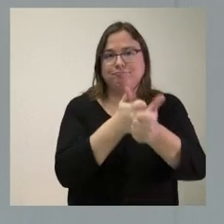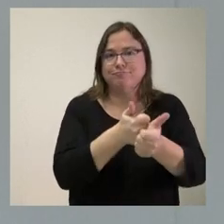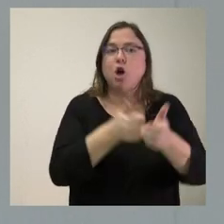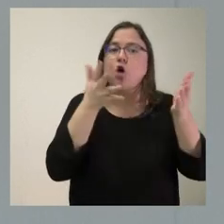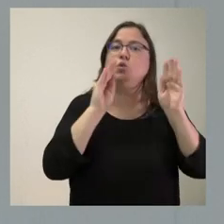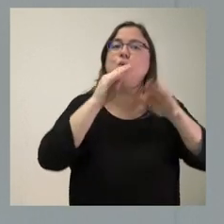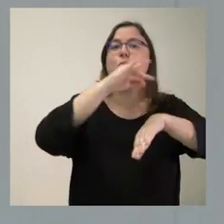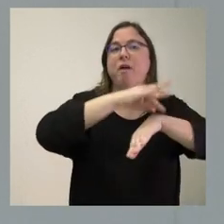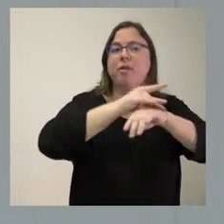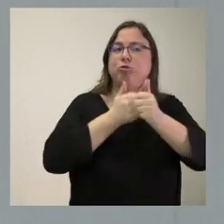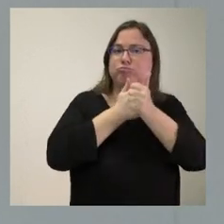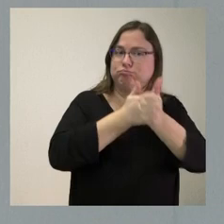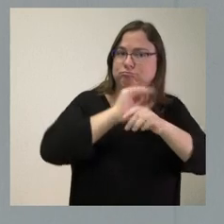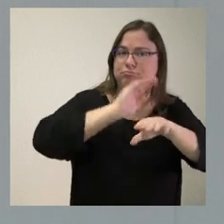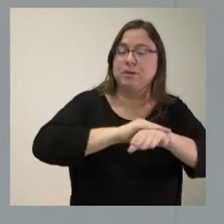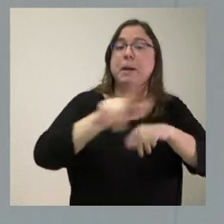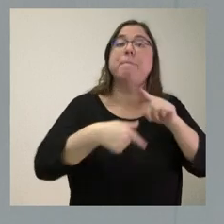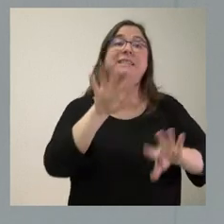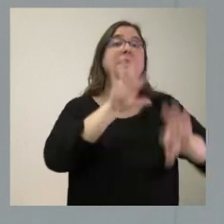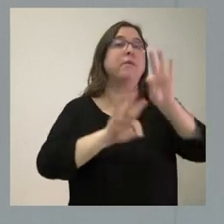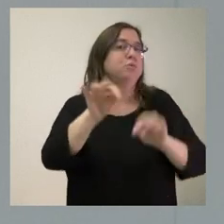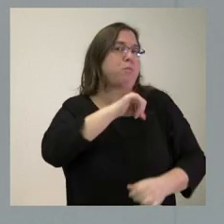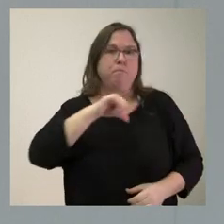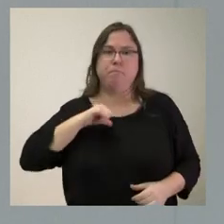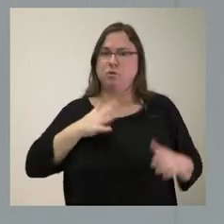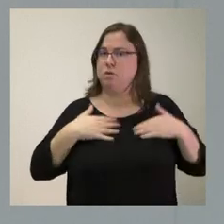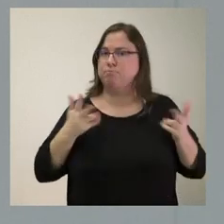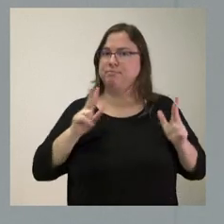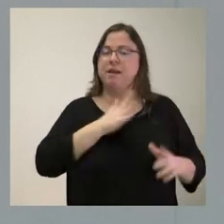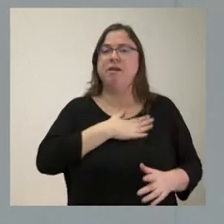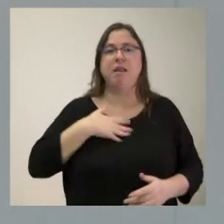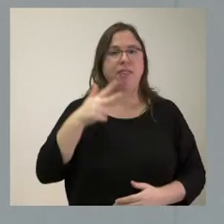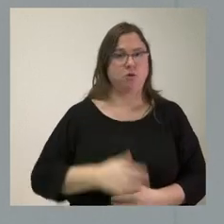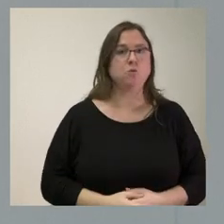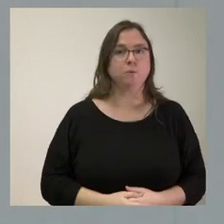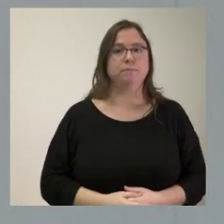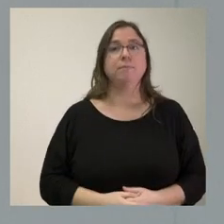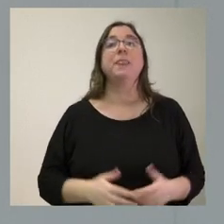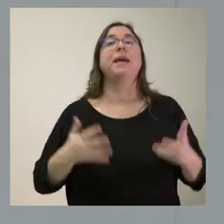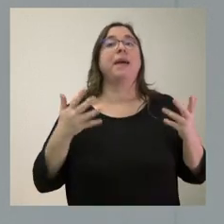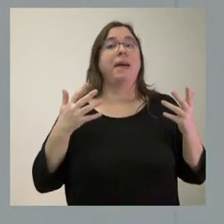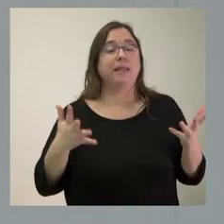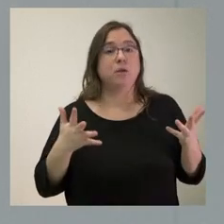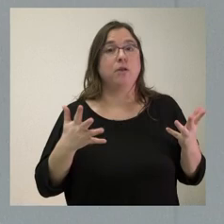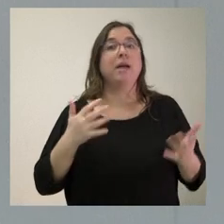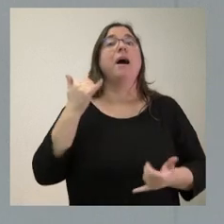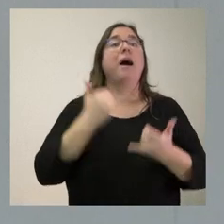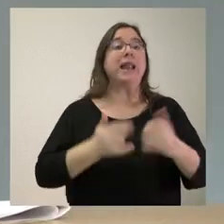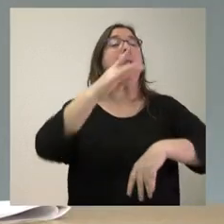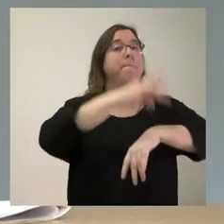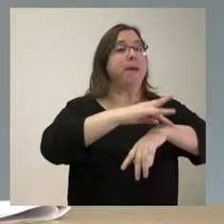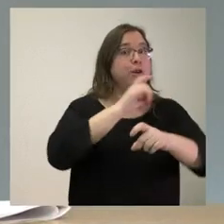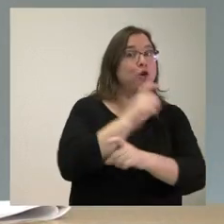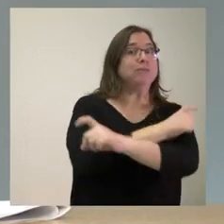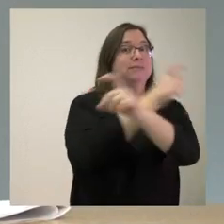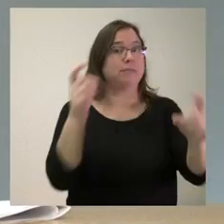su profesional sanitario y tomar las decisiones que en su ámbito personal le pudieran corresponder. Entonces, va a hacer saber a los sanitarios que tienen a